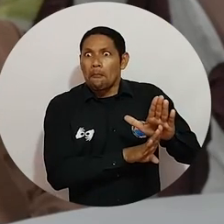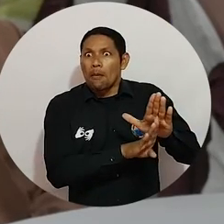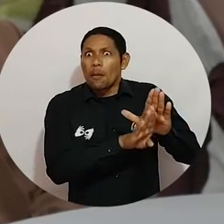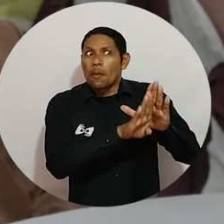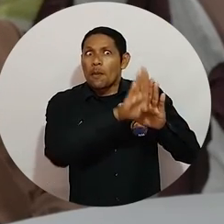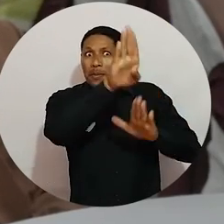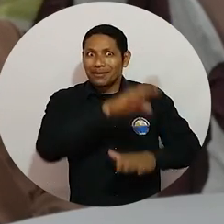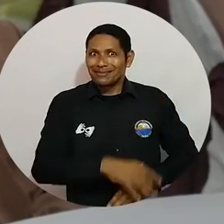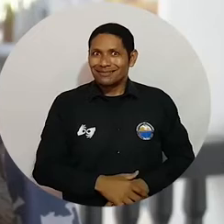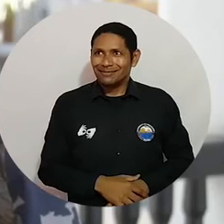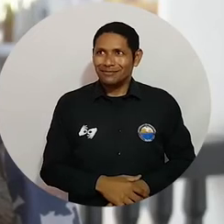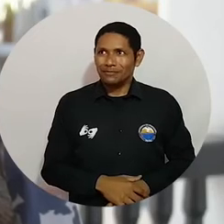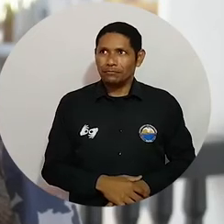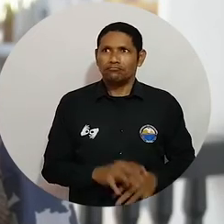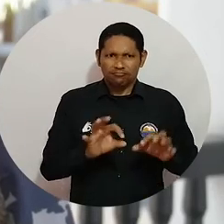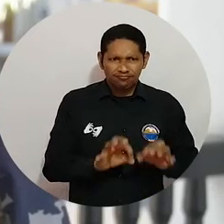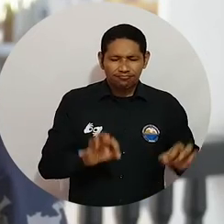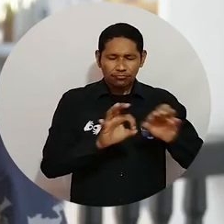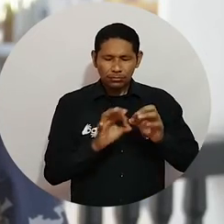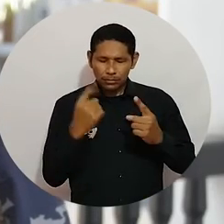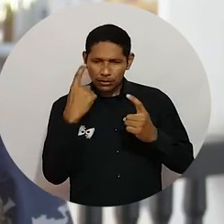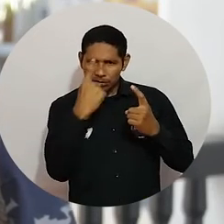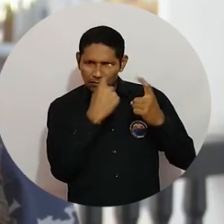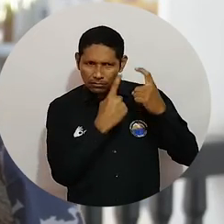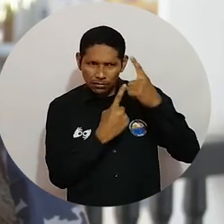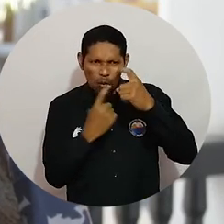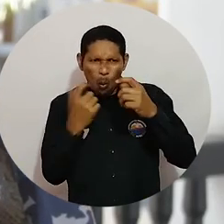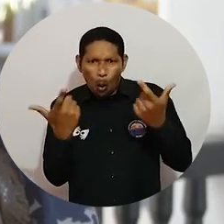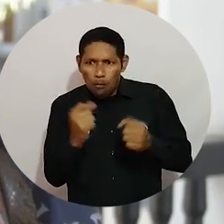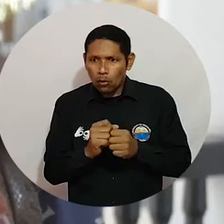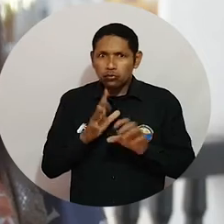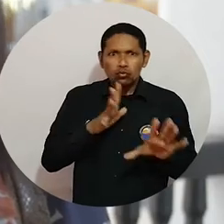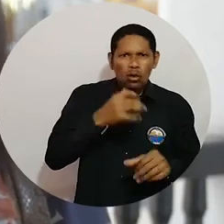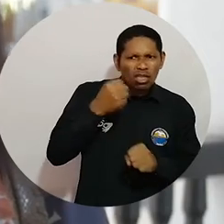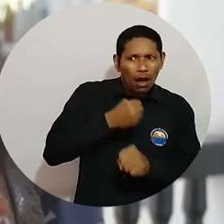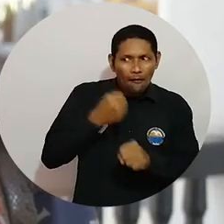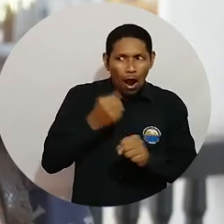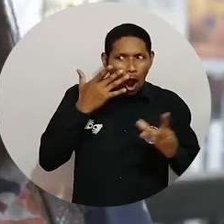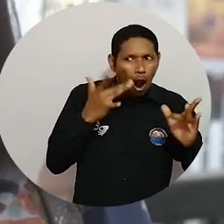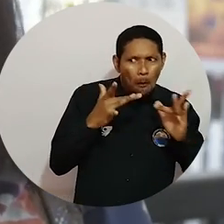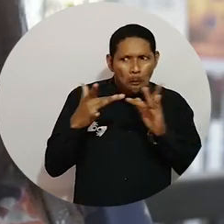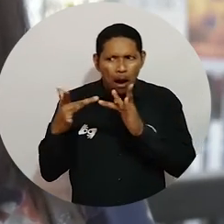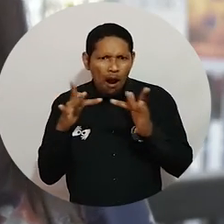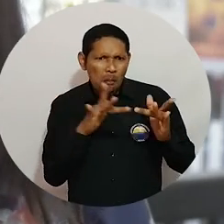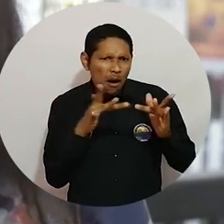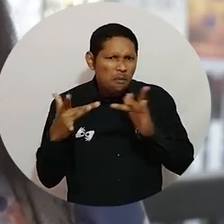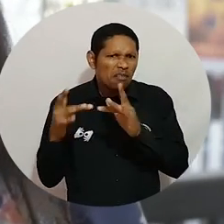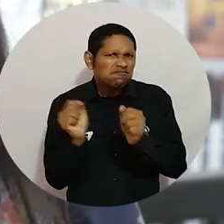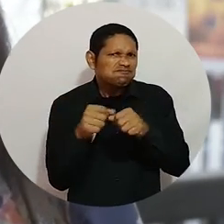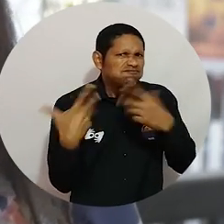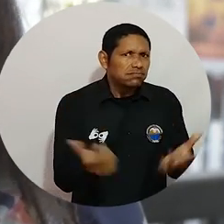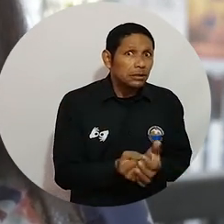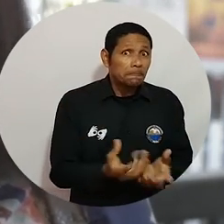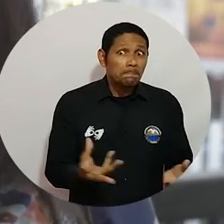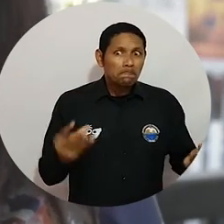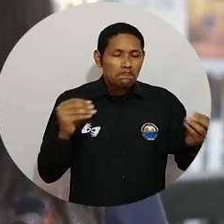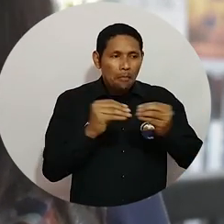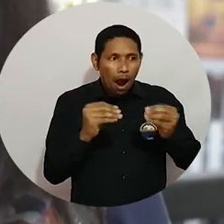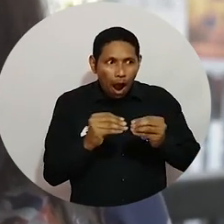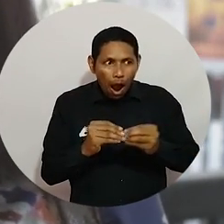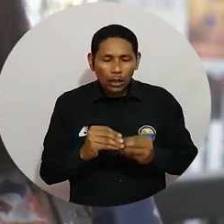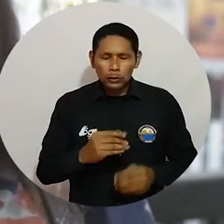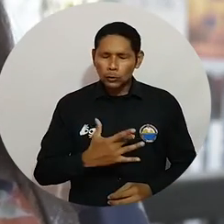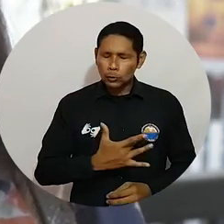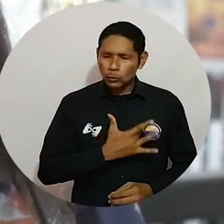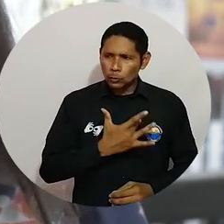está en crecimiento. Si ellos pueden establecer relaciones, acordes a su trabajo, si